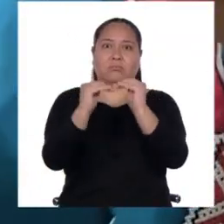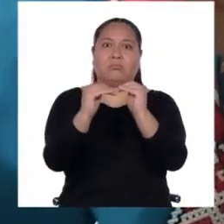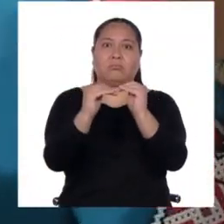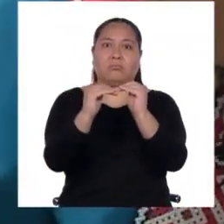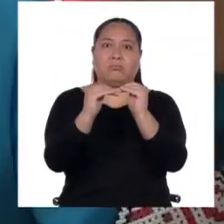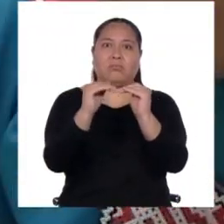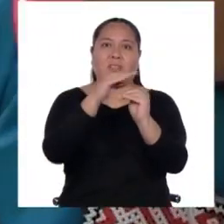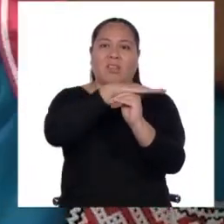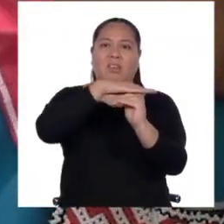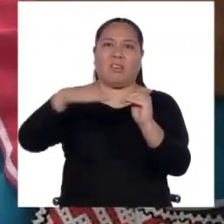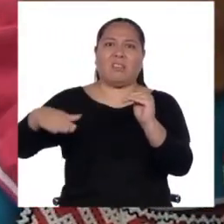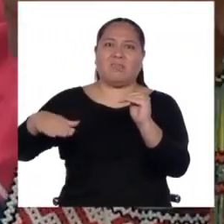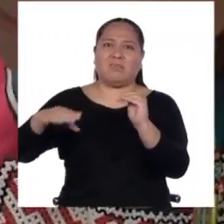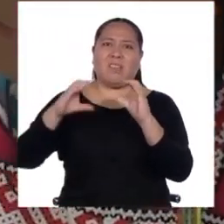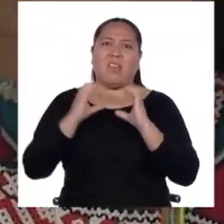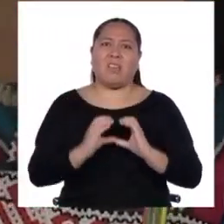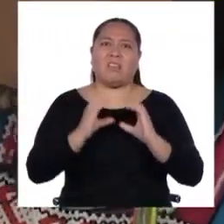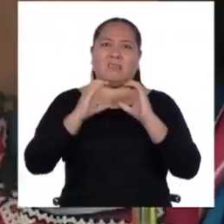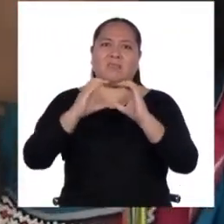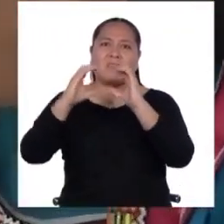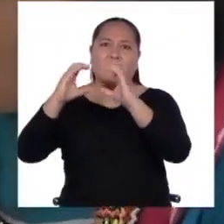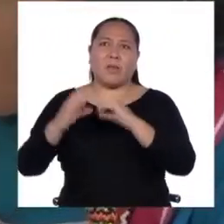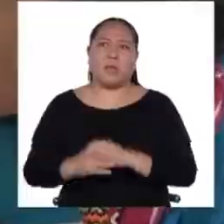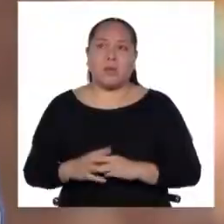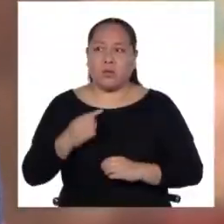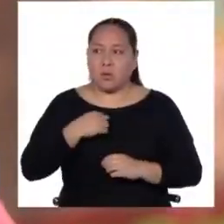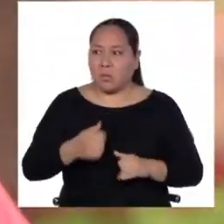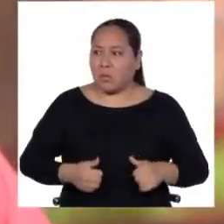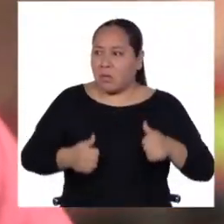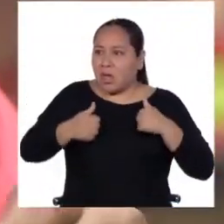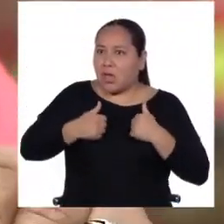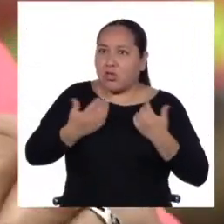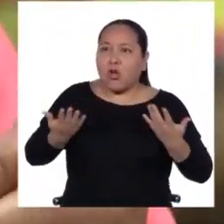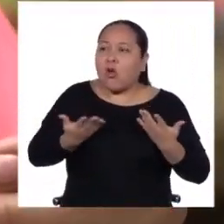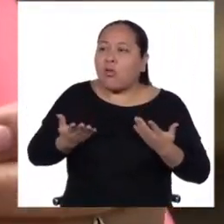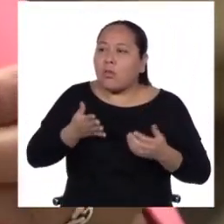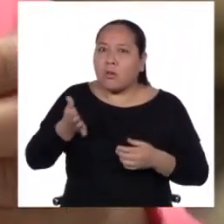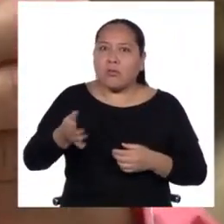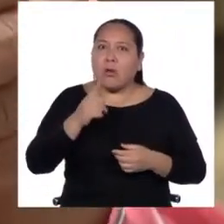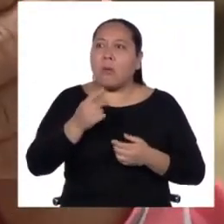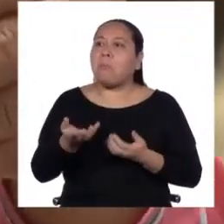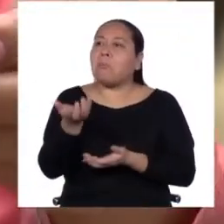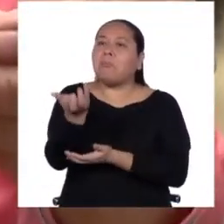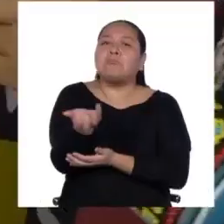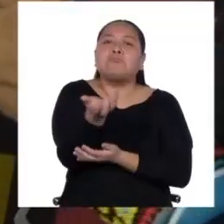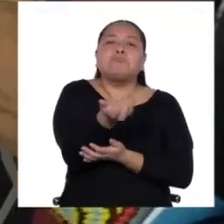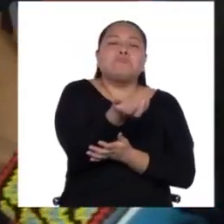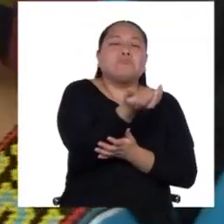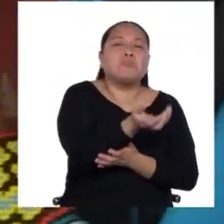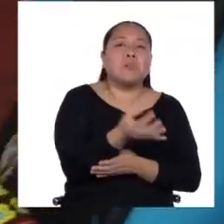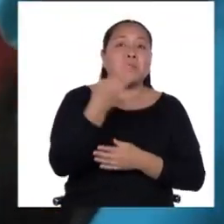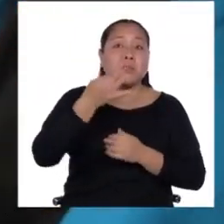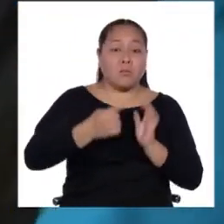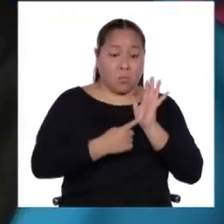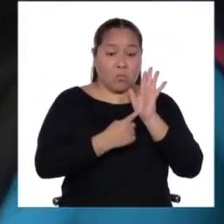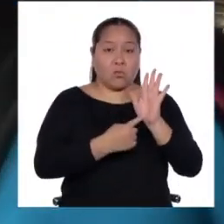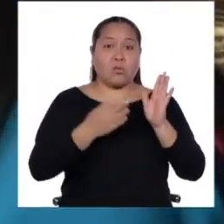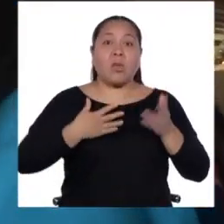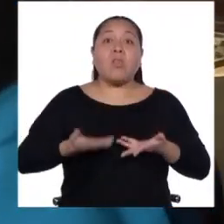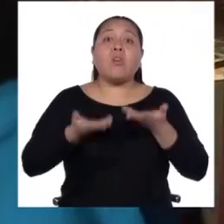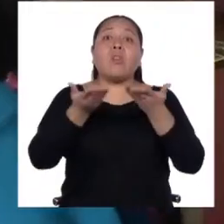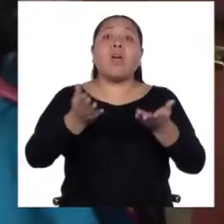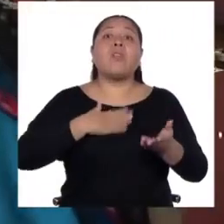Todos cementos. Y que yo puedo vivir adonde que yo puedo estar, sin pedir limosna, siempre ofreciendo nuestro trabajo,